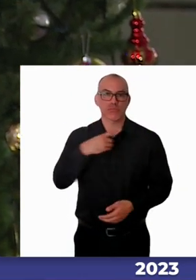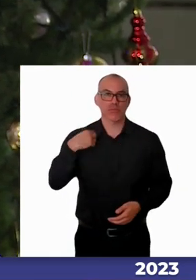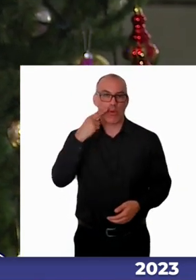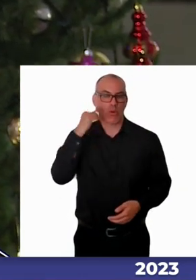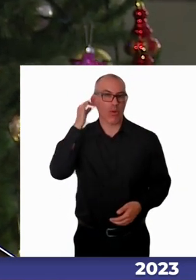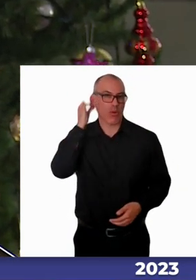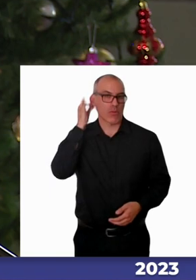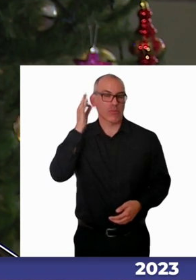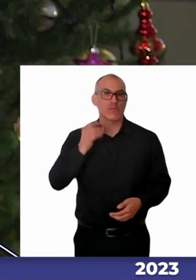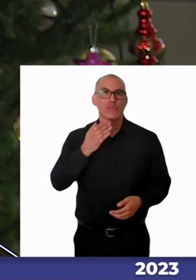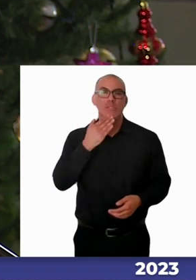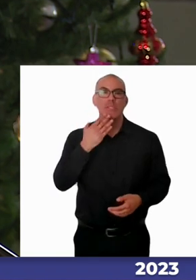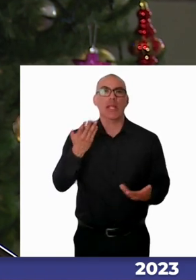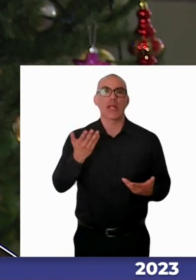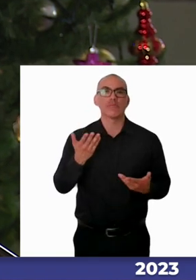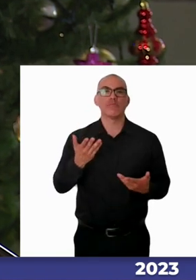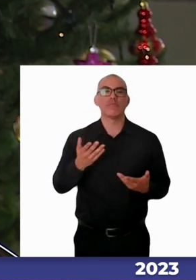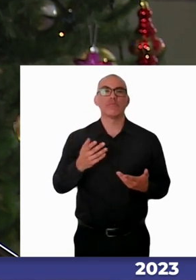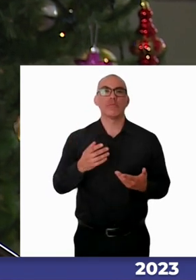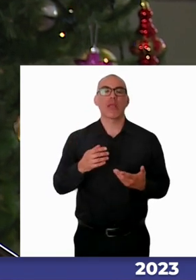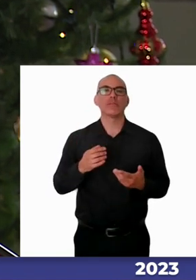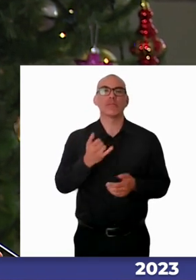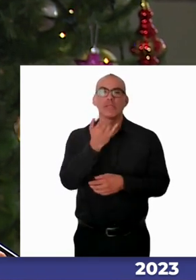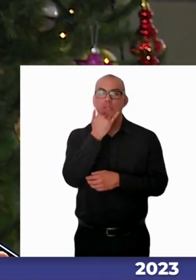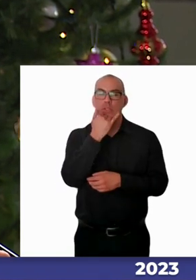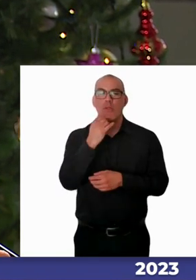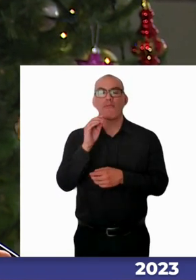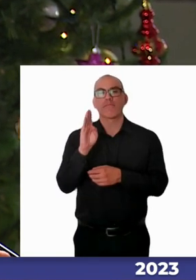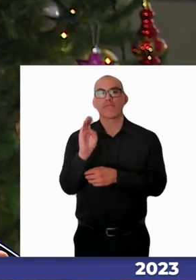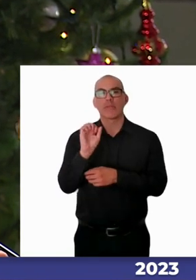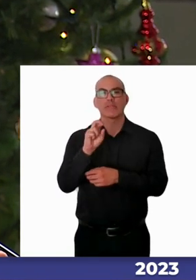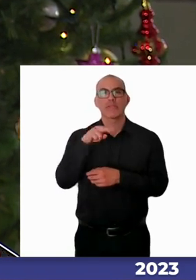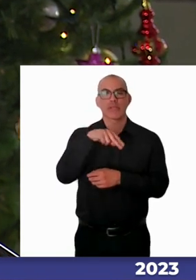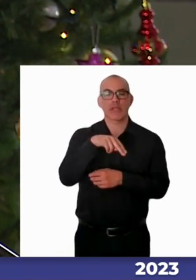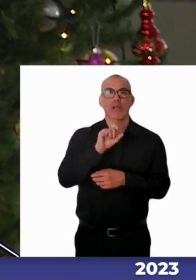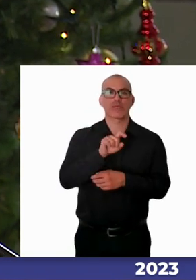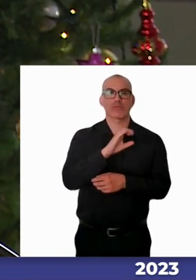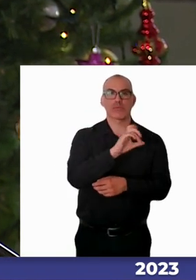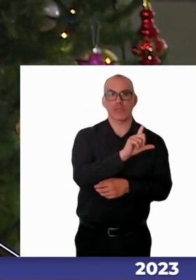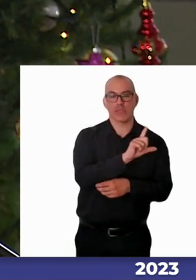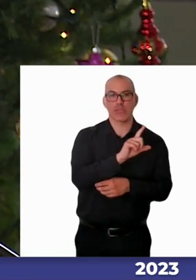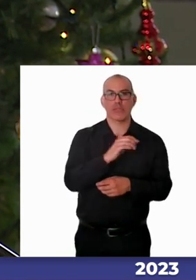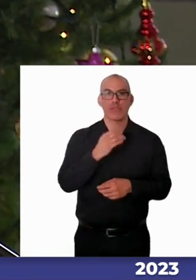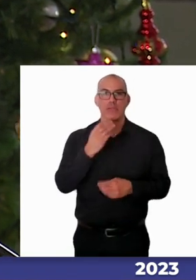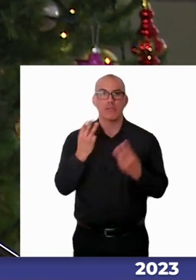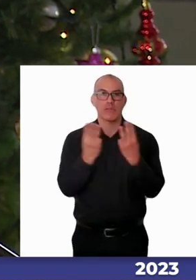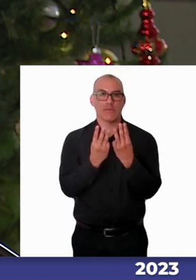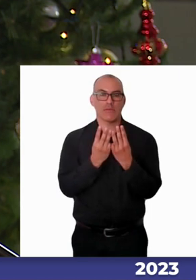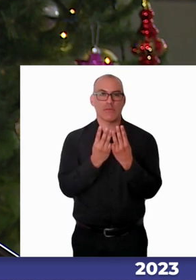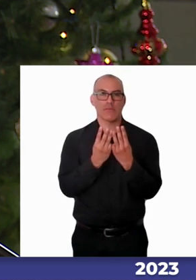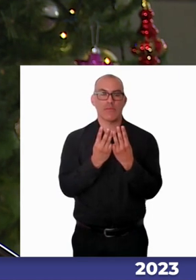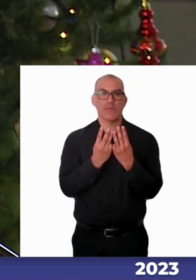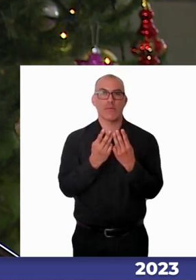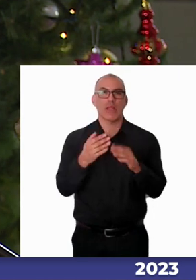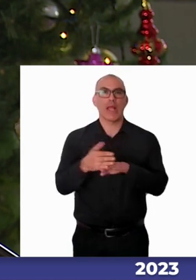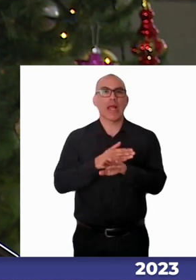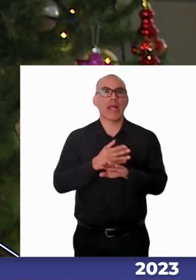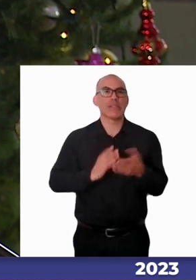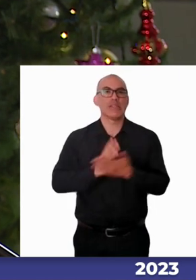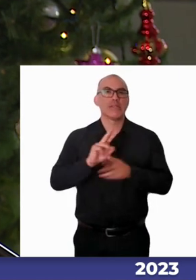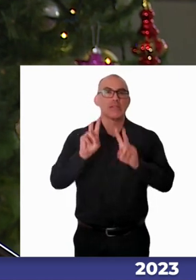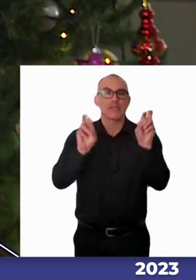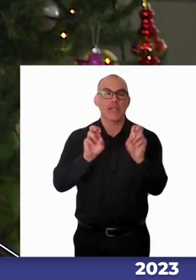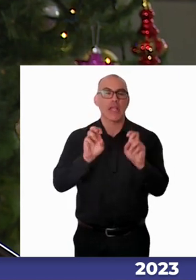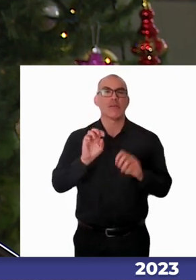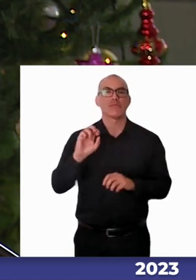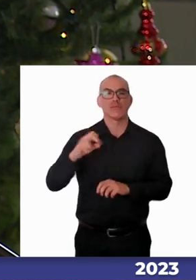sitio web www.bcn.cl. Antes de dar inicio al segundo panel, dejo con